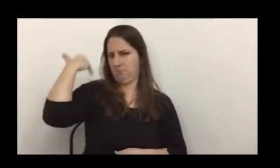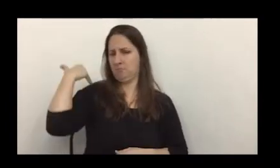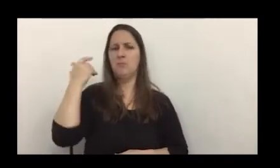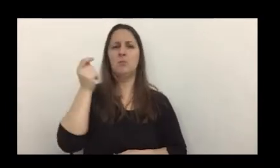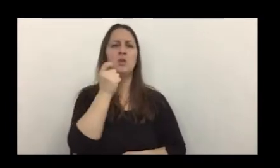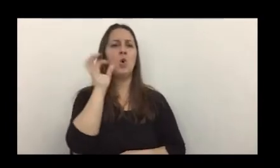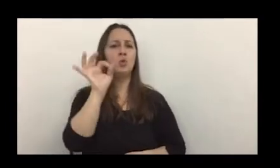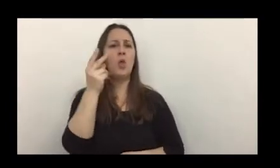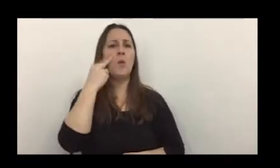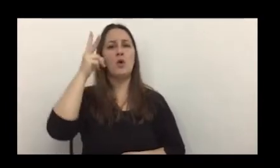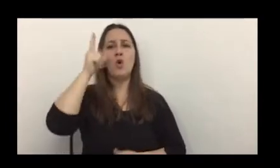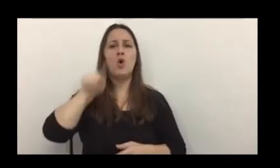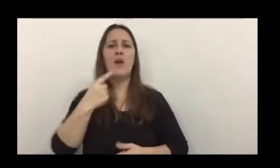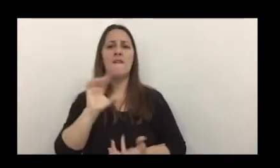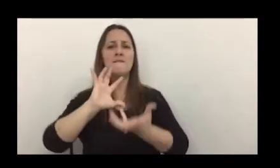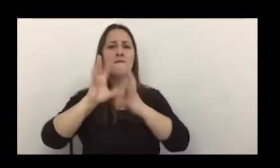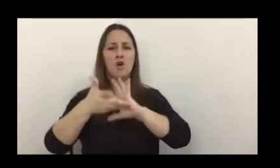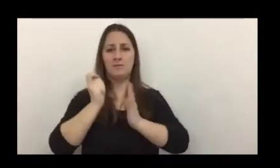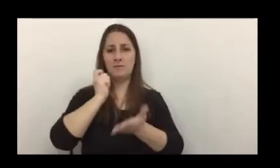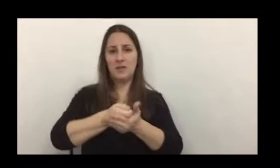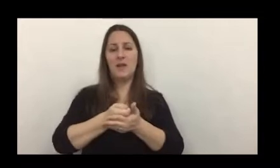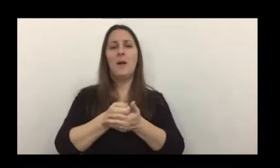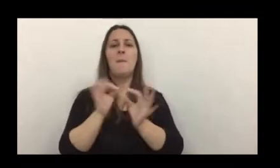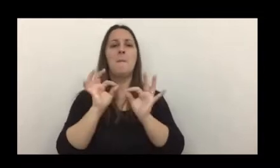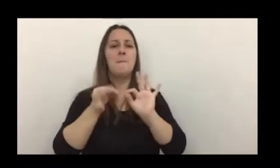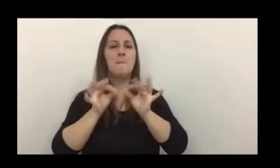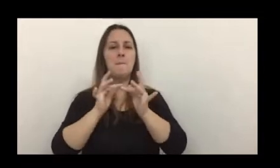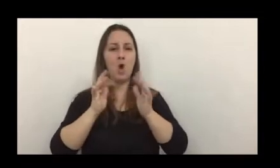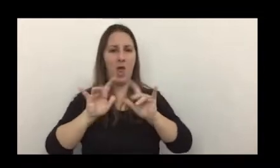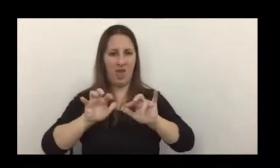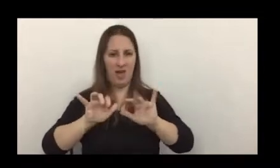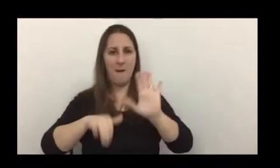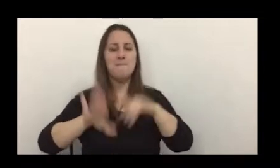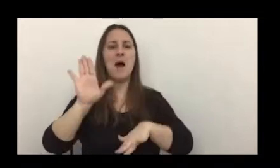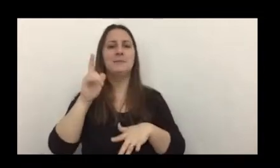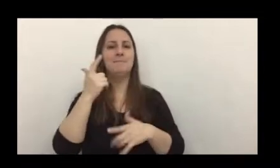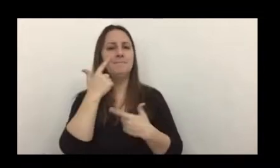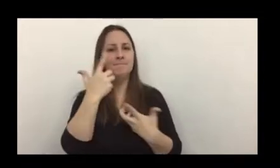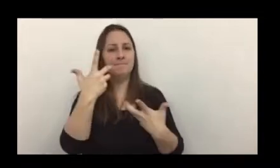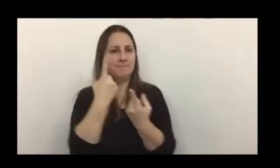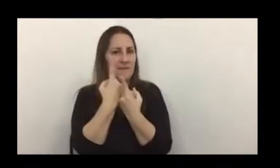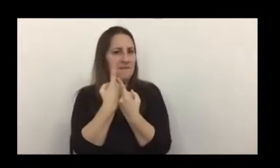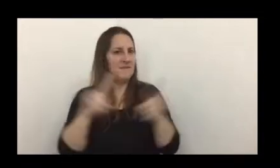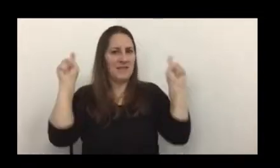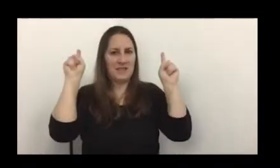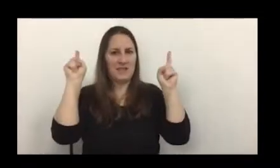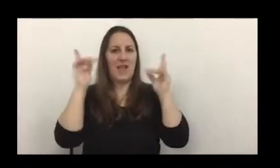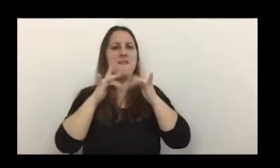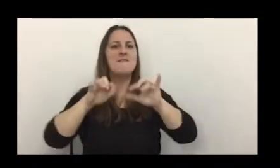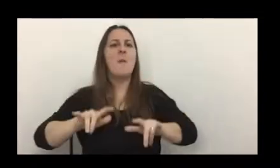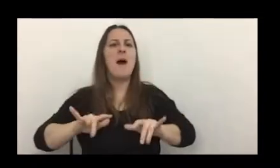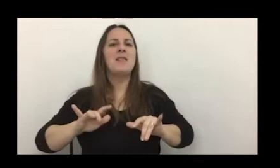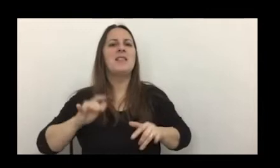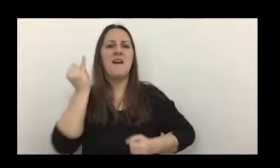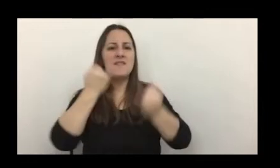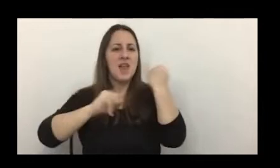apareció otro mecanismo de pago denominado criptomonedas. Sin duda, la más notable innovación en la informática financiera, por